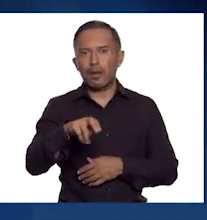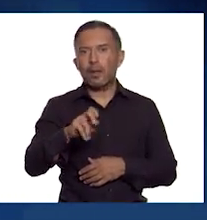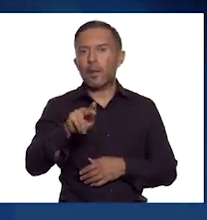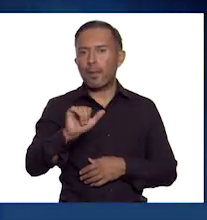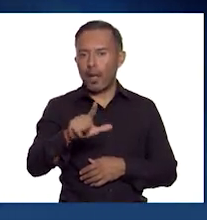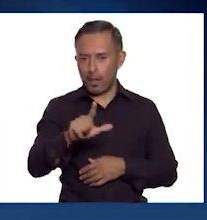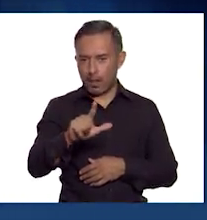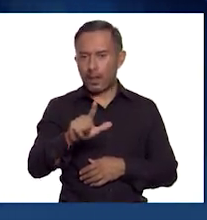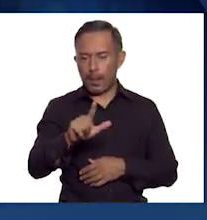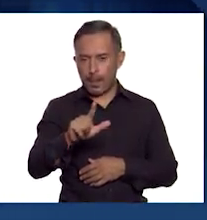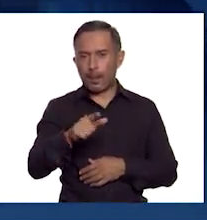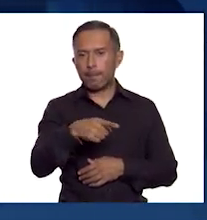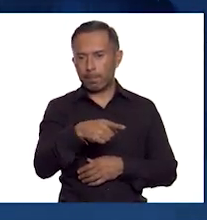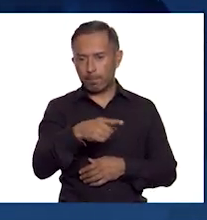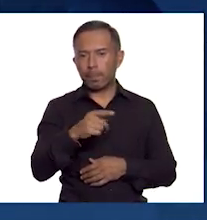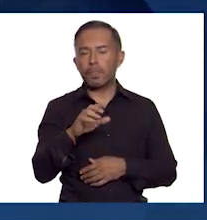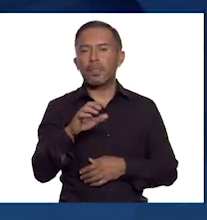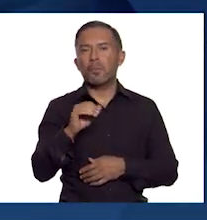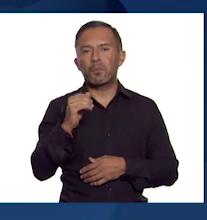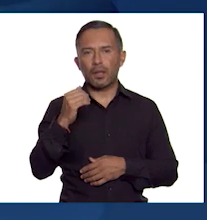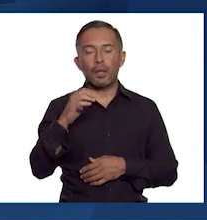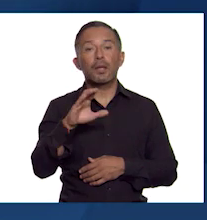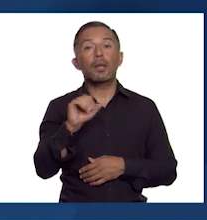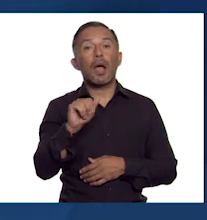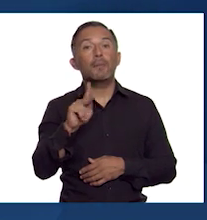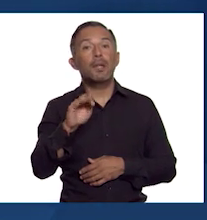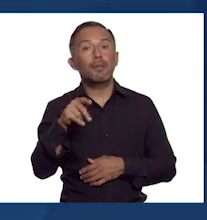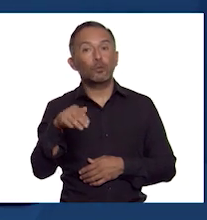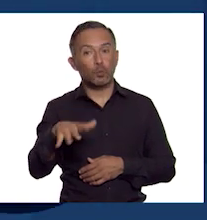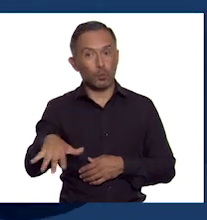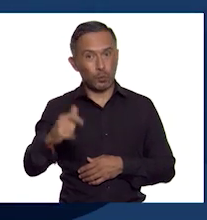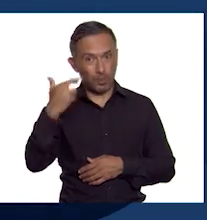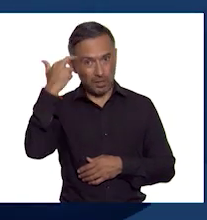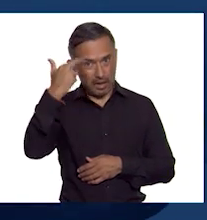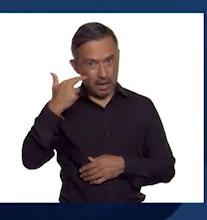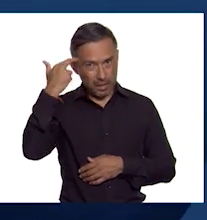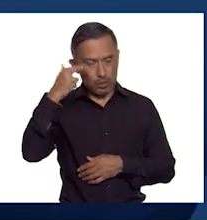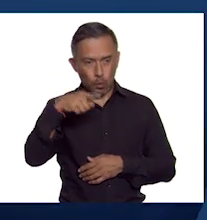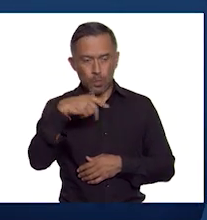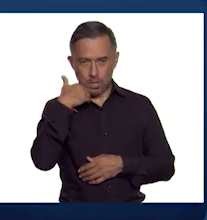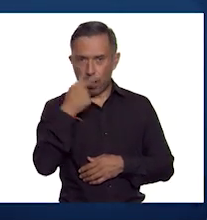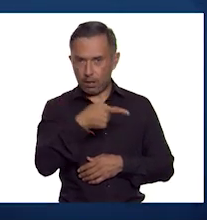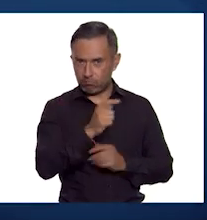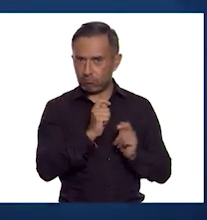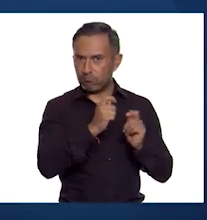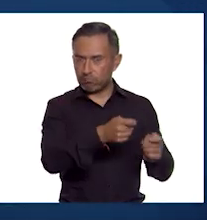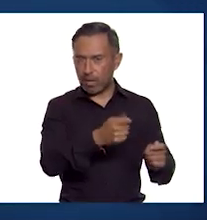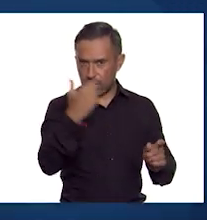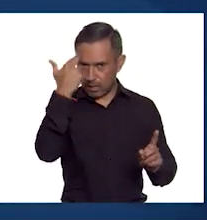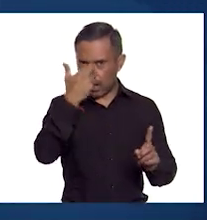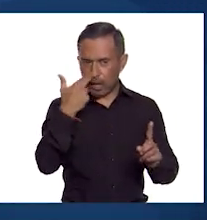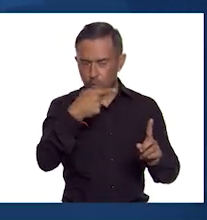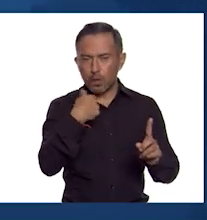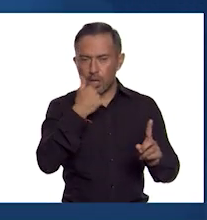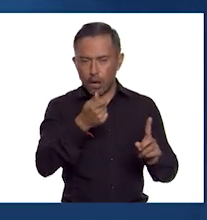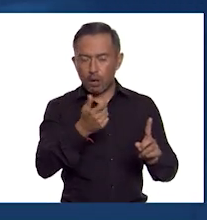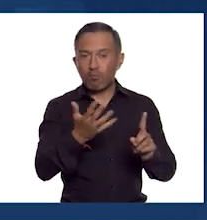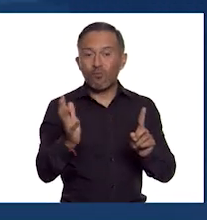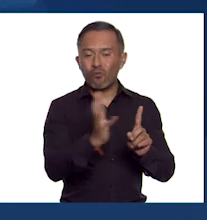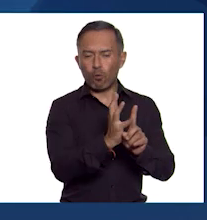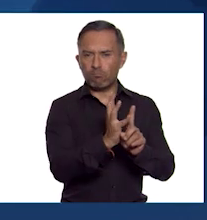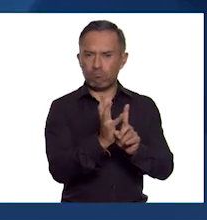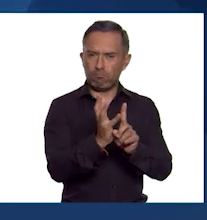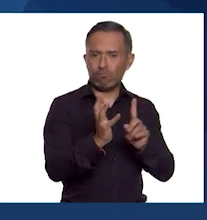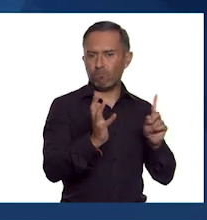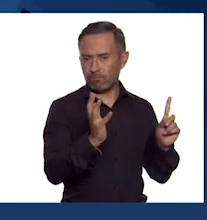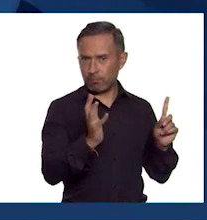Kapilabastu quería conservar, quería que él fuera un rey y trató de aislarlo. Y bueno, hasta los 29